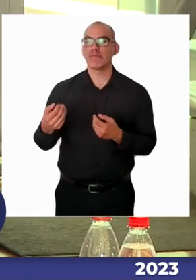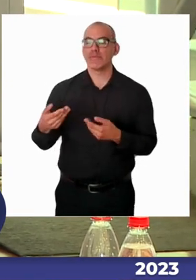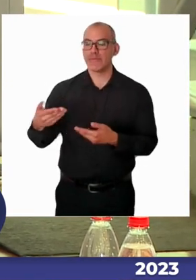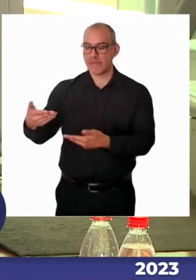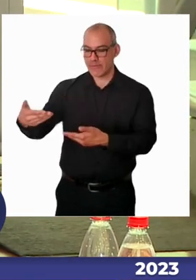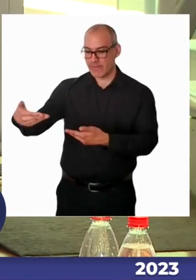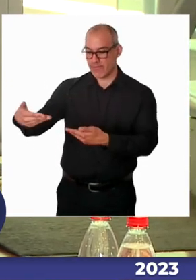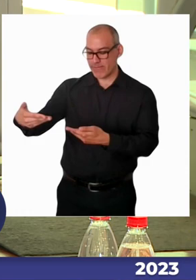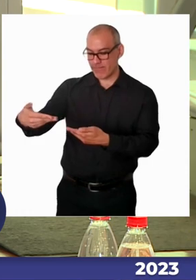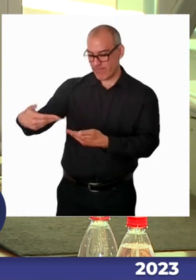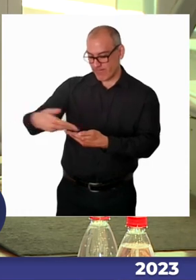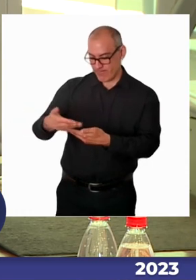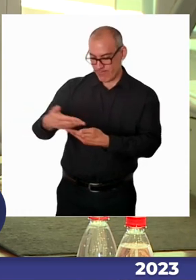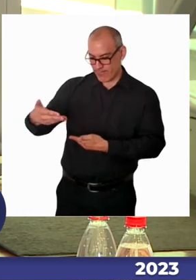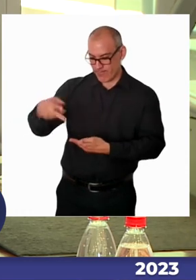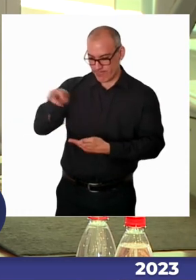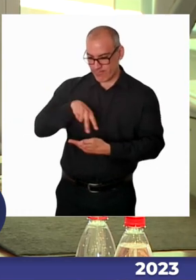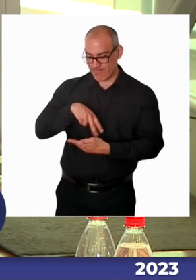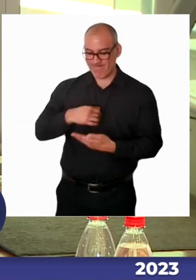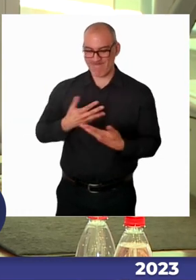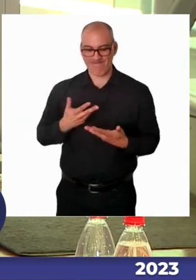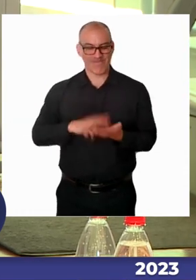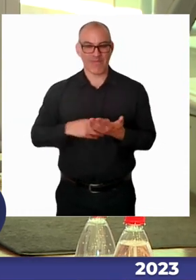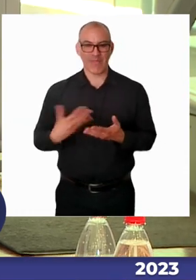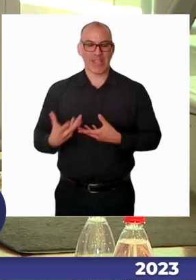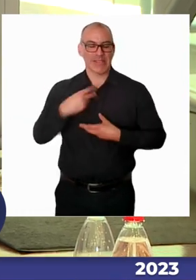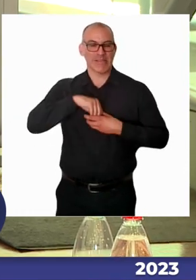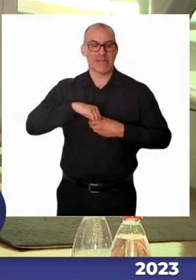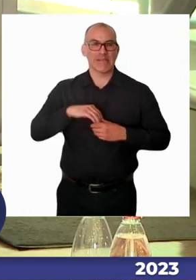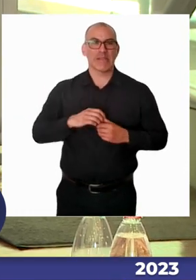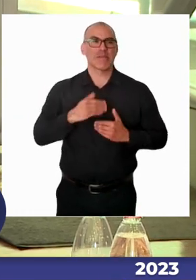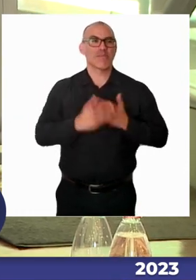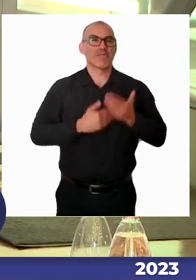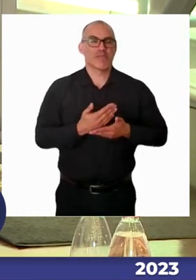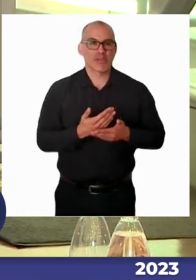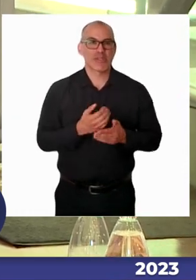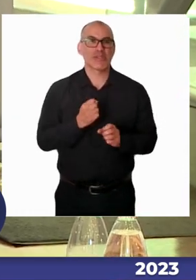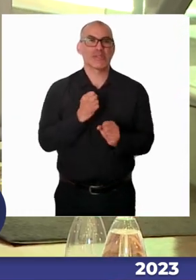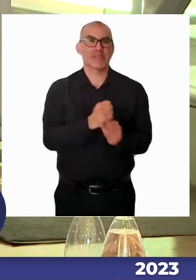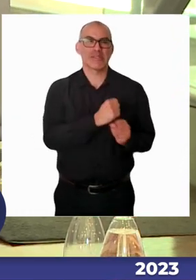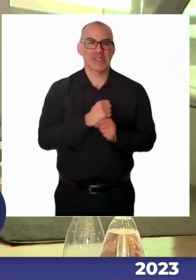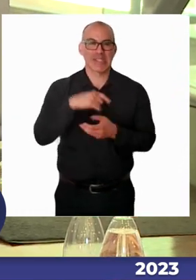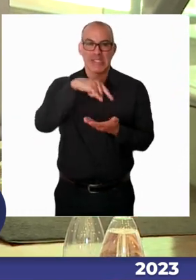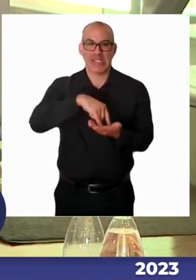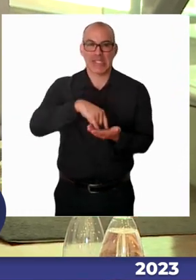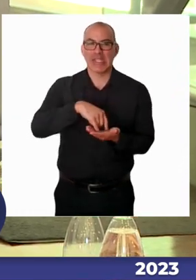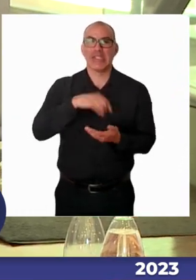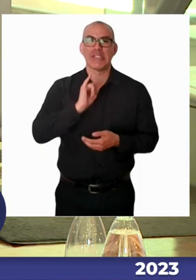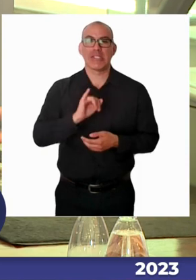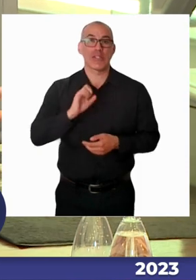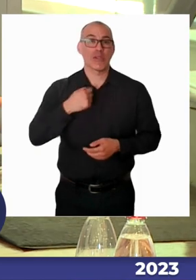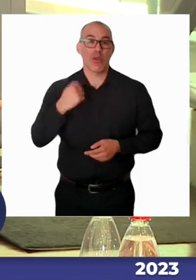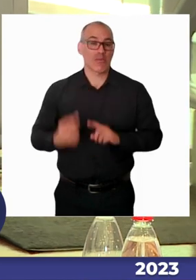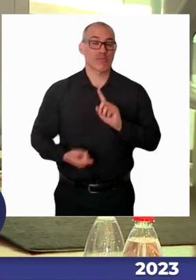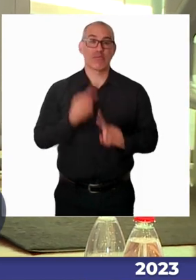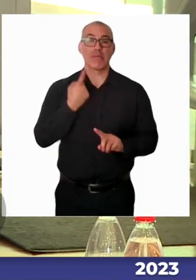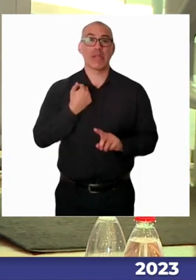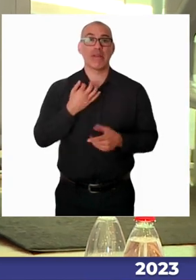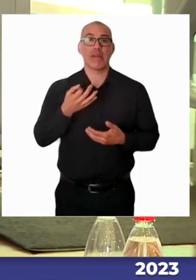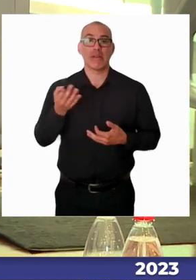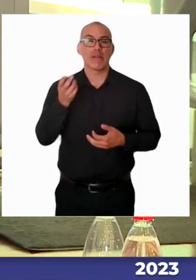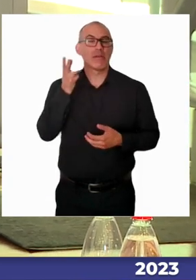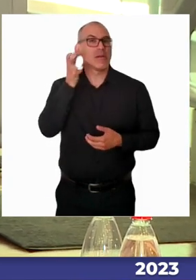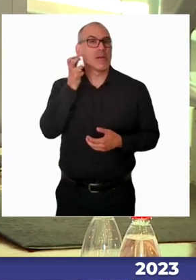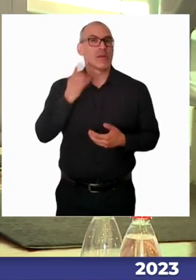las hace carne en estos procesos legislativos, fiscalizadores. Ya yo primera vez te lo digo de verdad que escucho, y para nosotros es muy